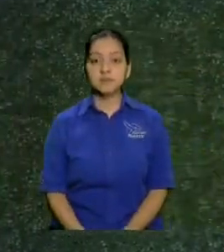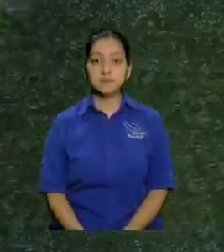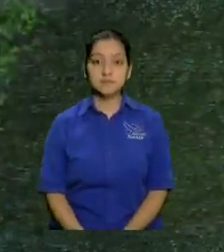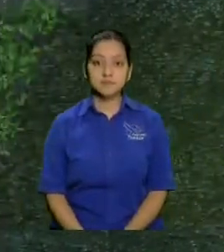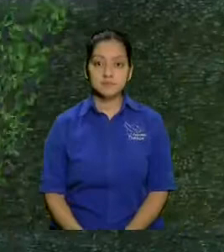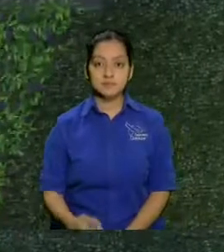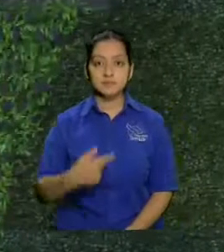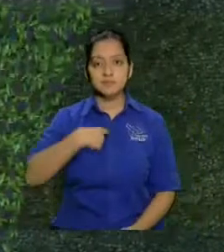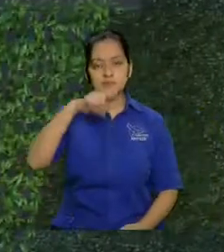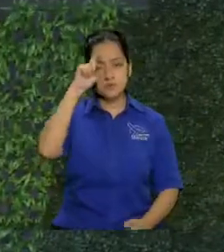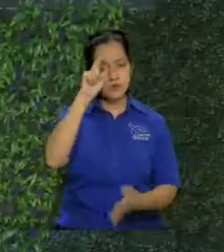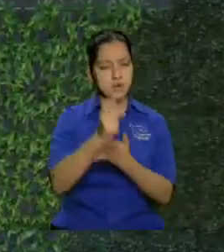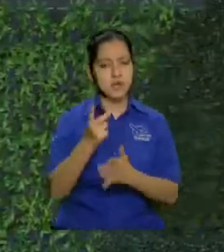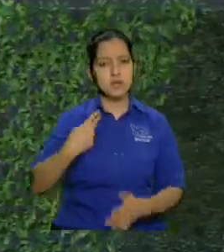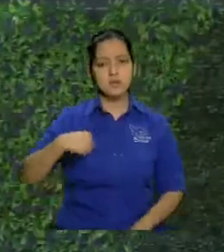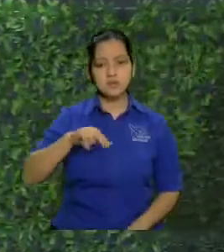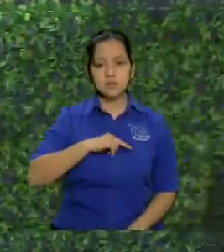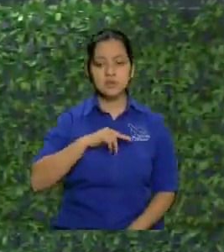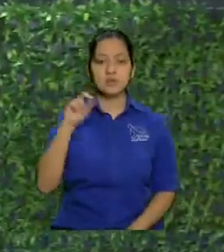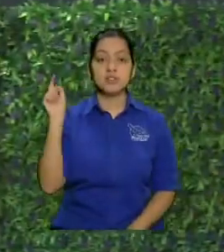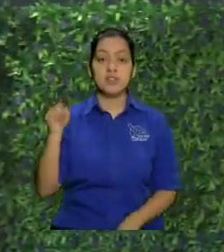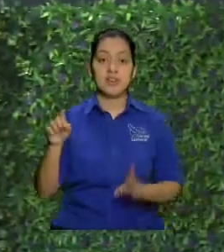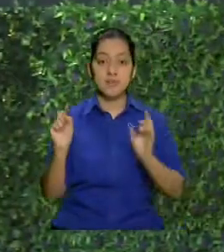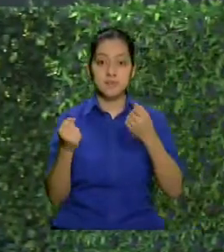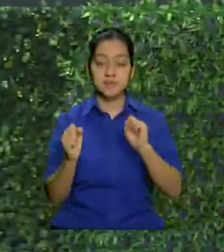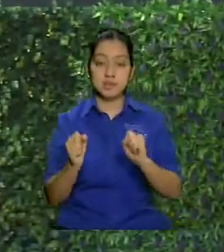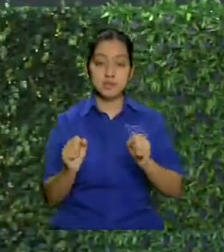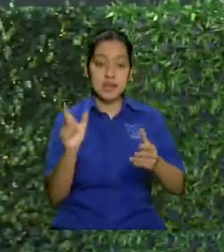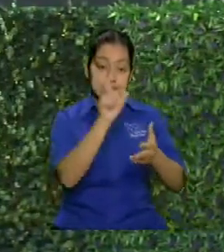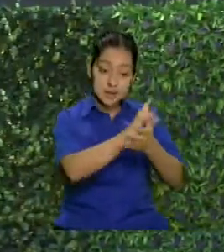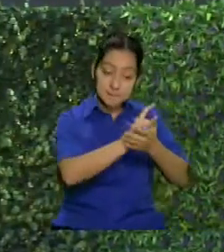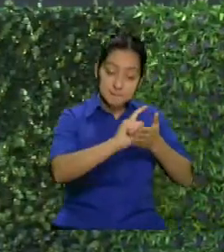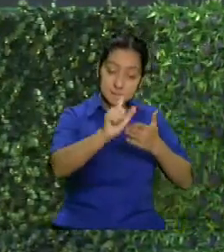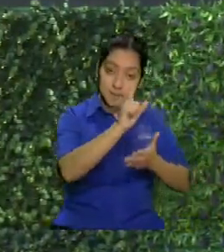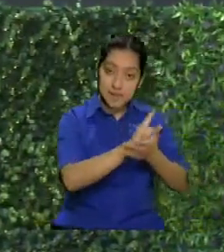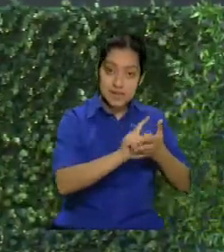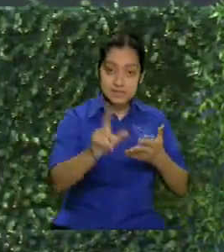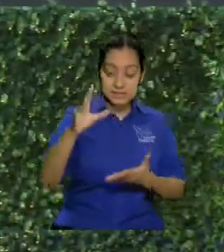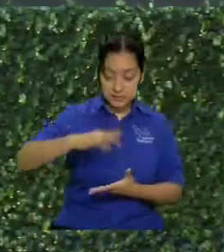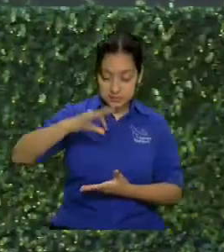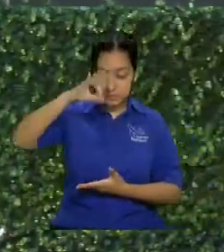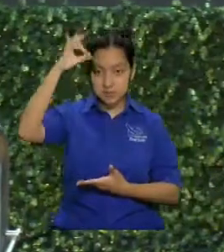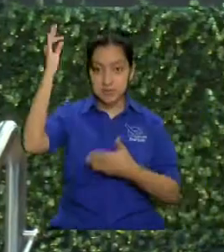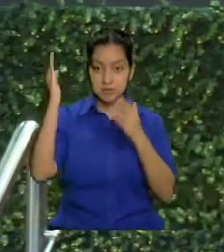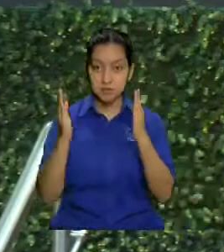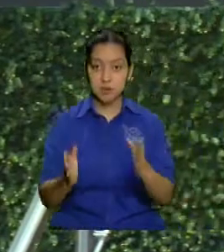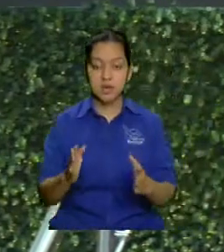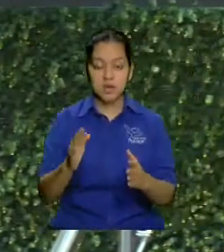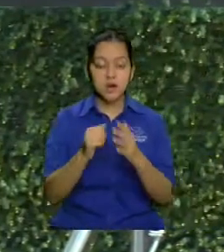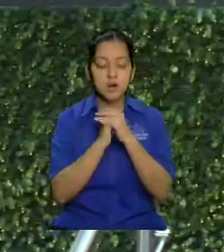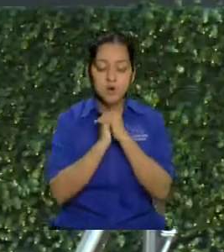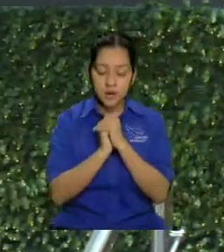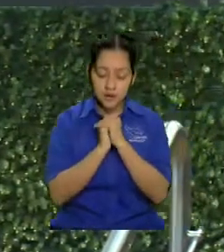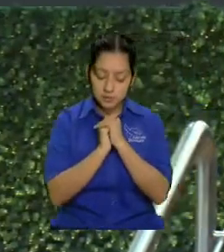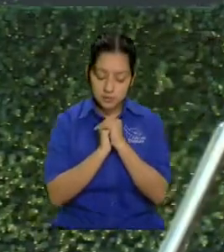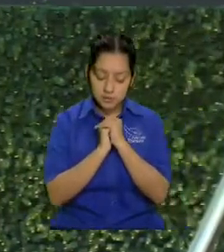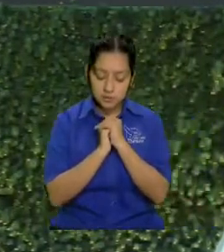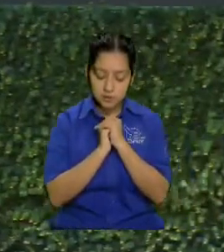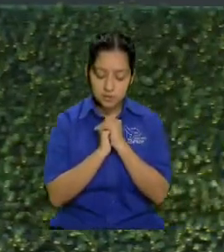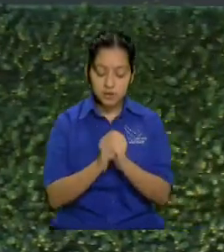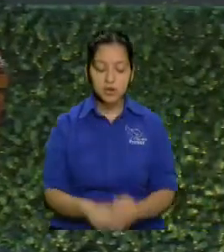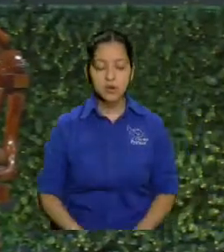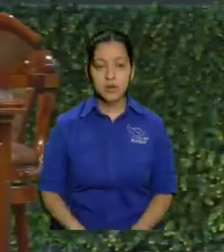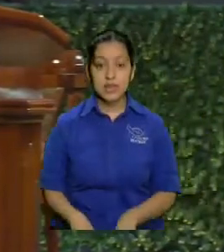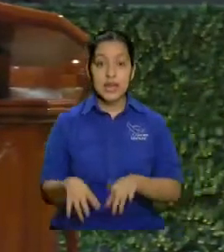yo creo que nosotros deberíamos de hacer una limpieza espiritual orando y